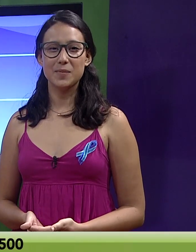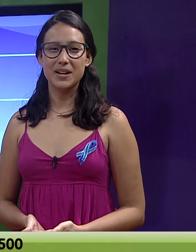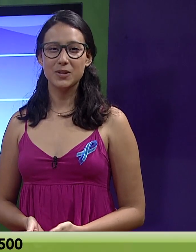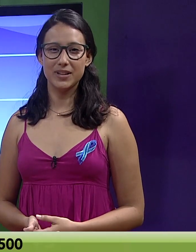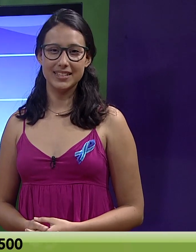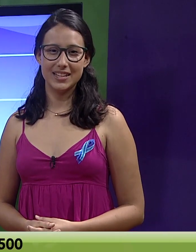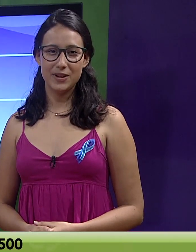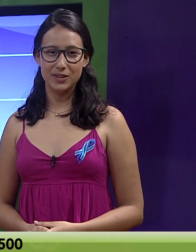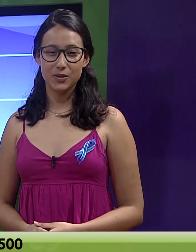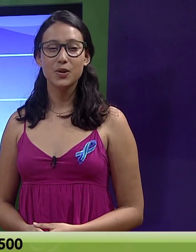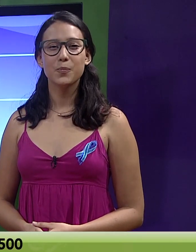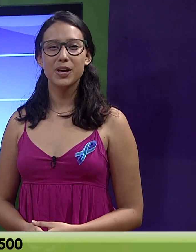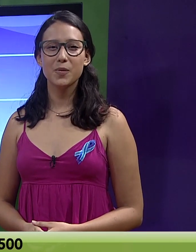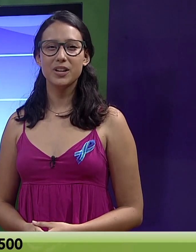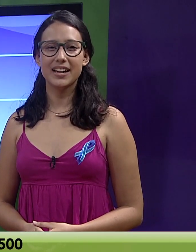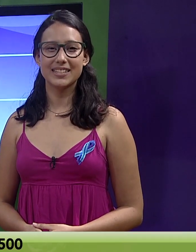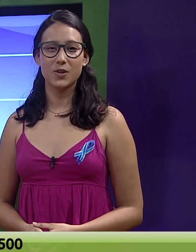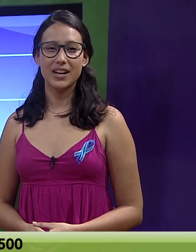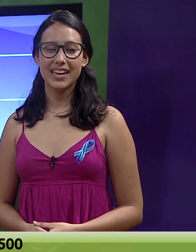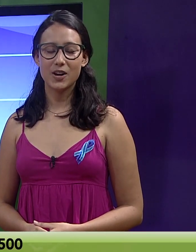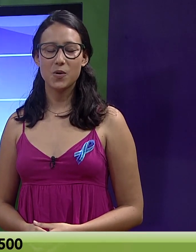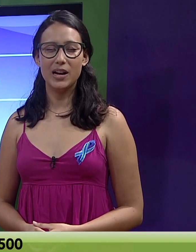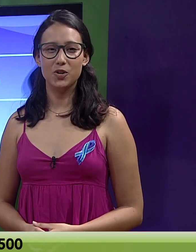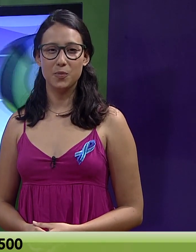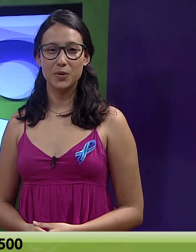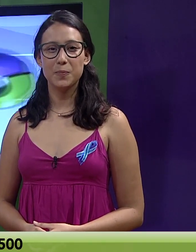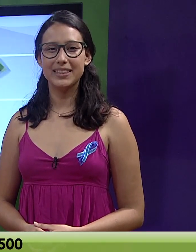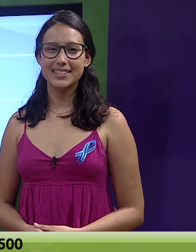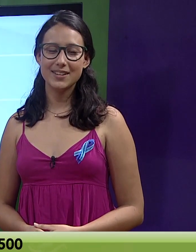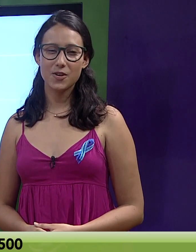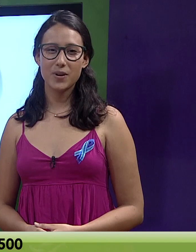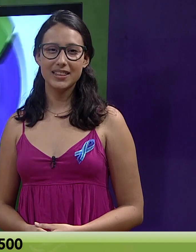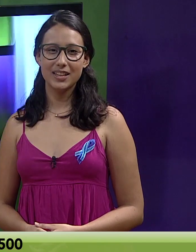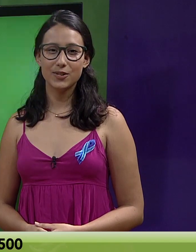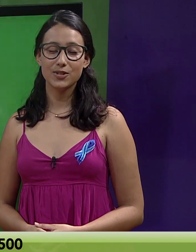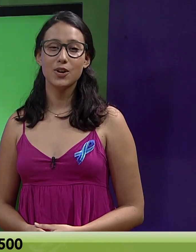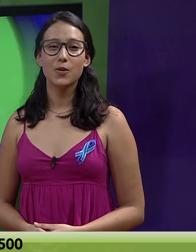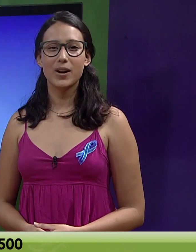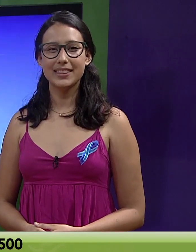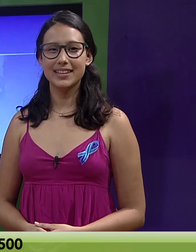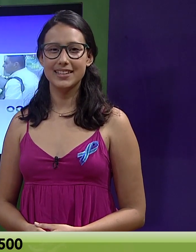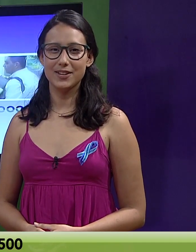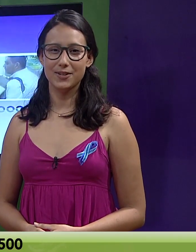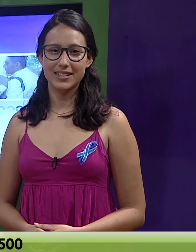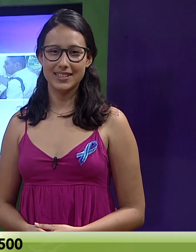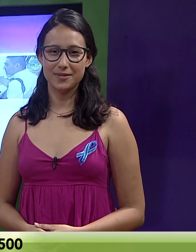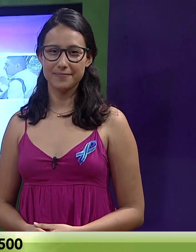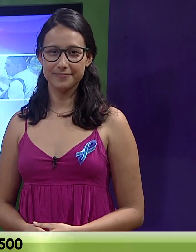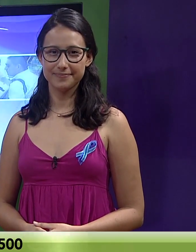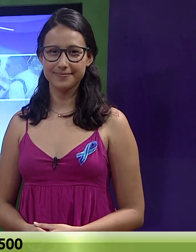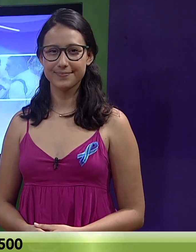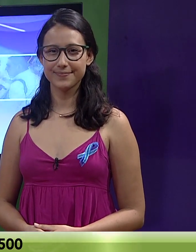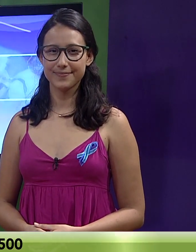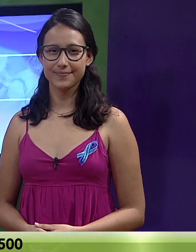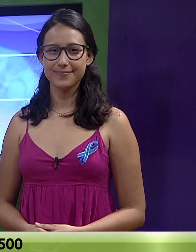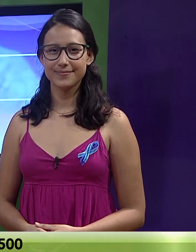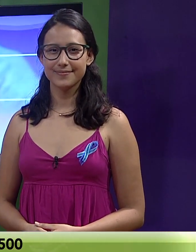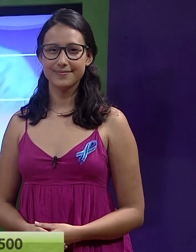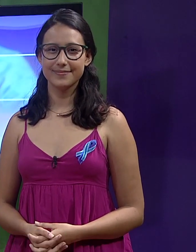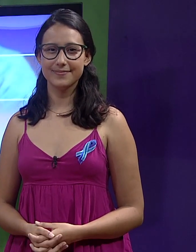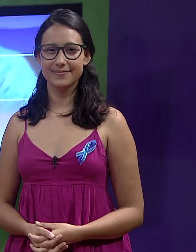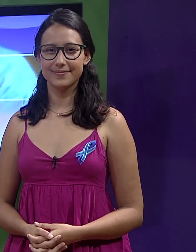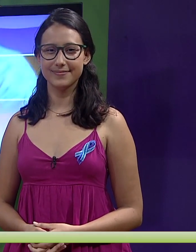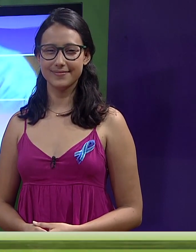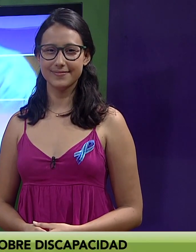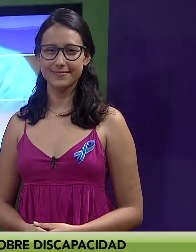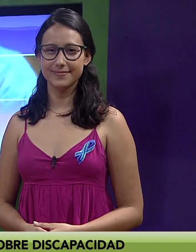quiere conocer más sobre este evento, puede comunicarse con AGECO al número 25 42 45 00. Y